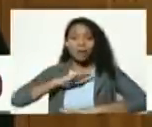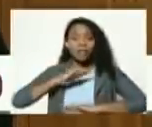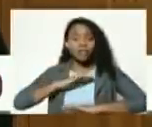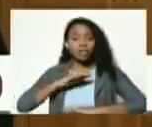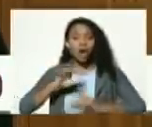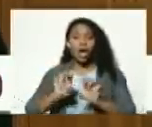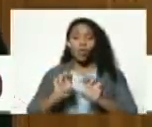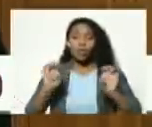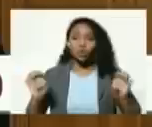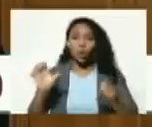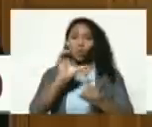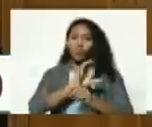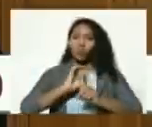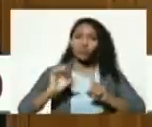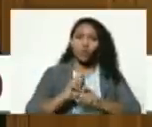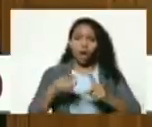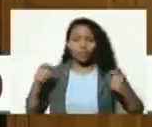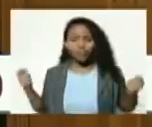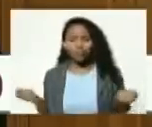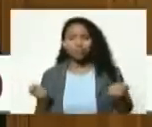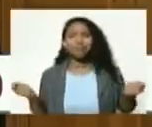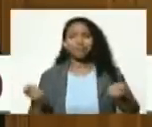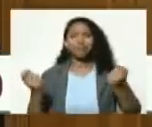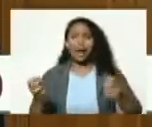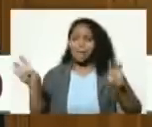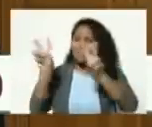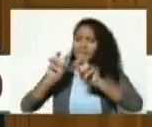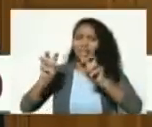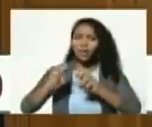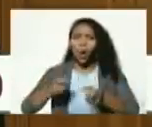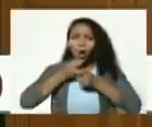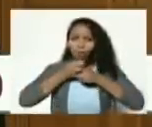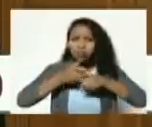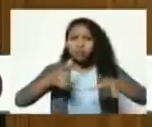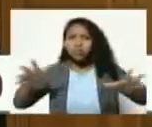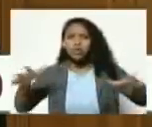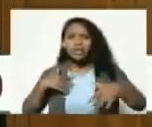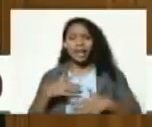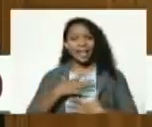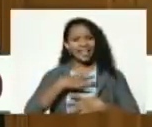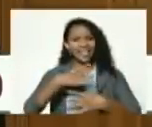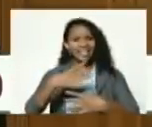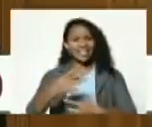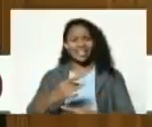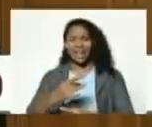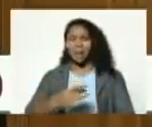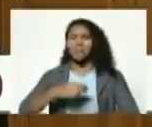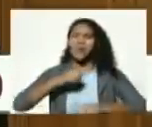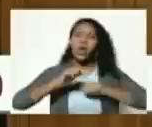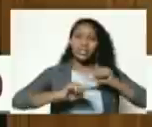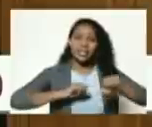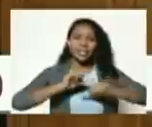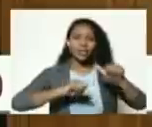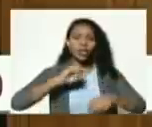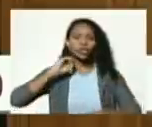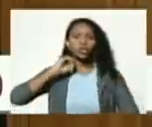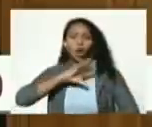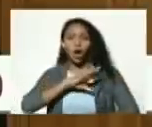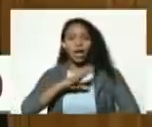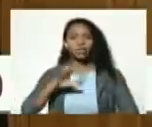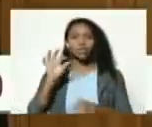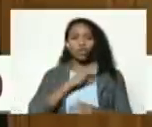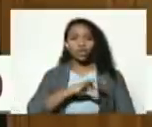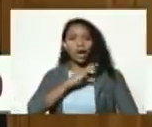cultura el fomento la investigación y difusión del interesantísimo proceso histórico social